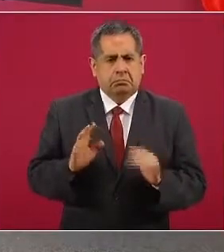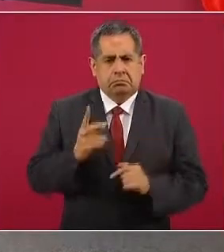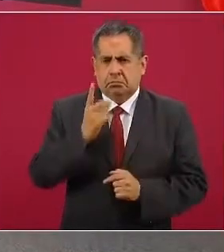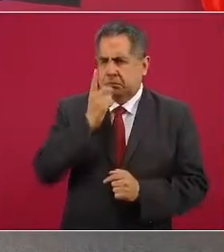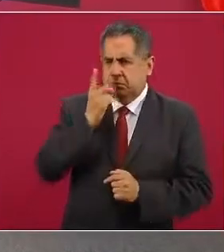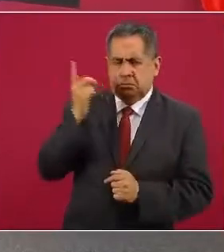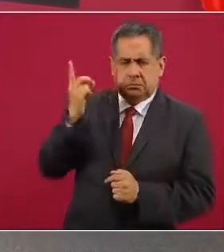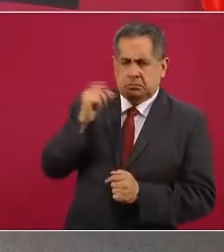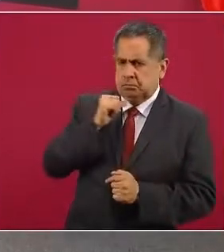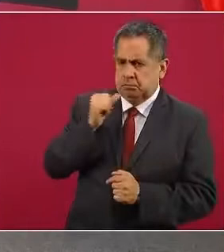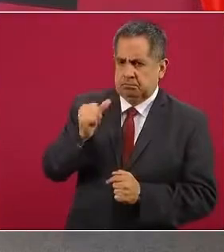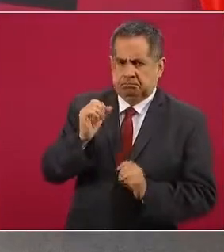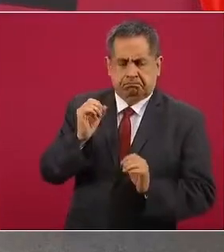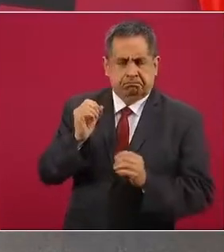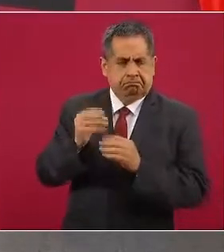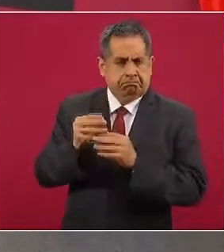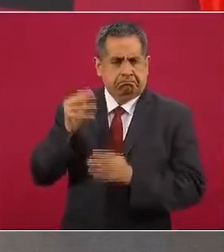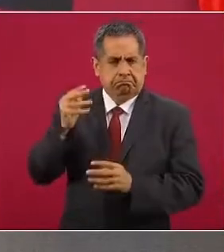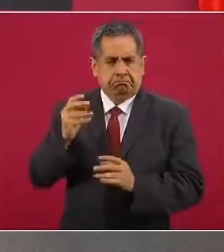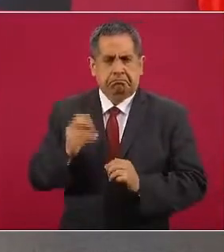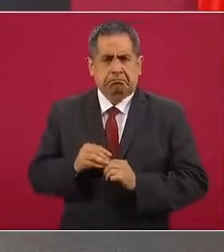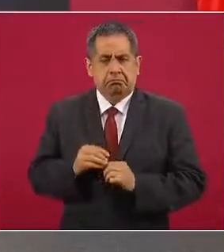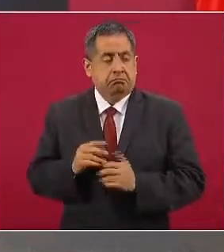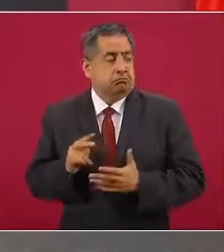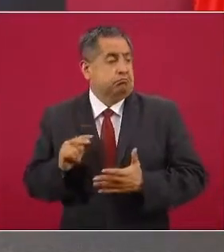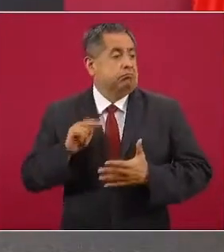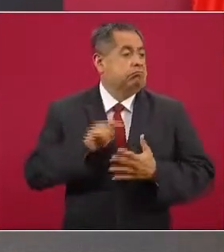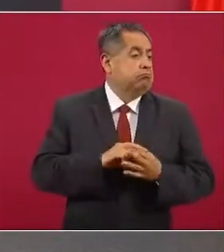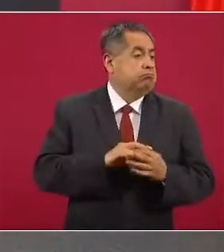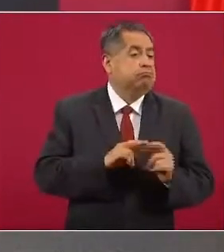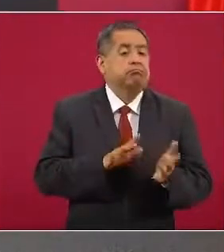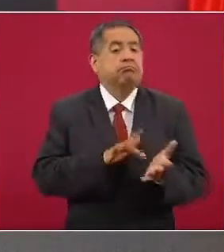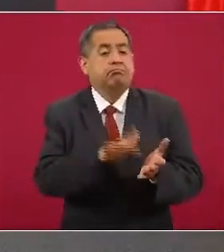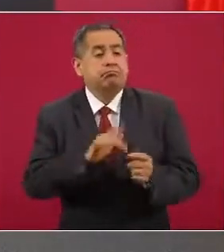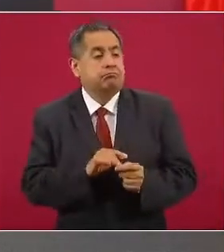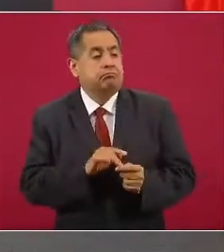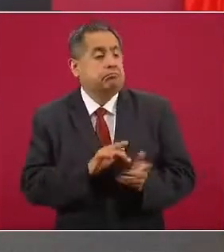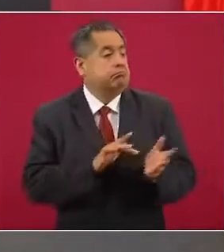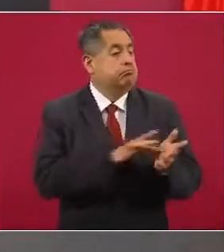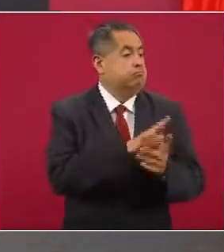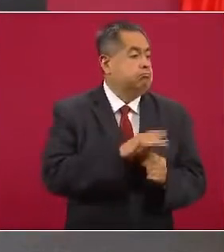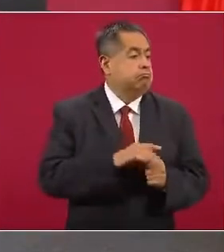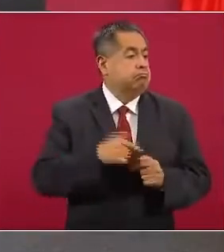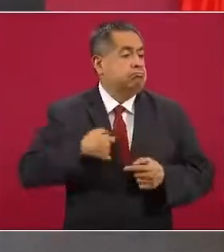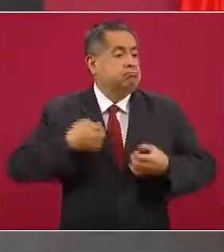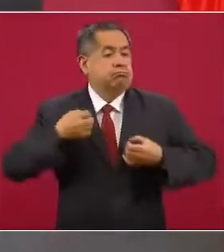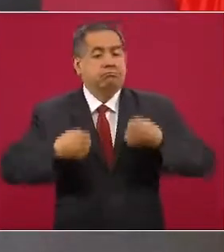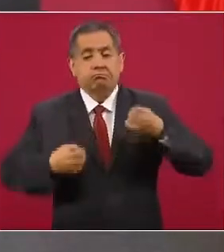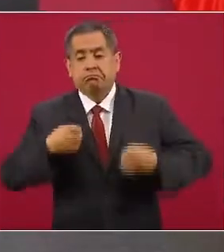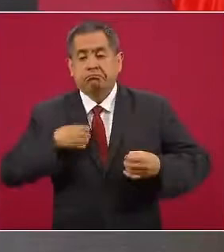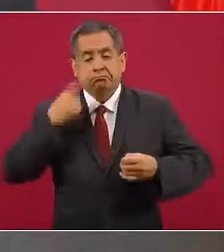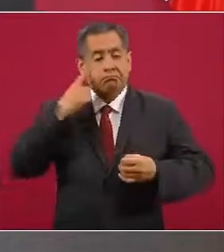y pronunciarse como juez electoral